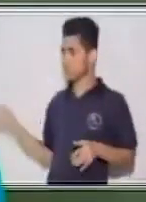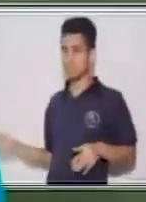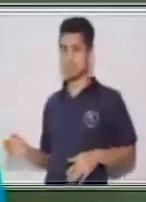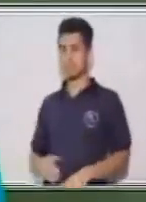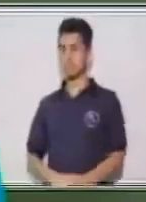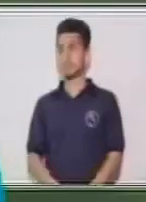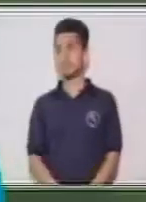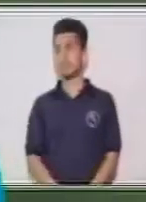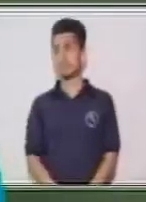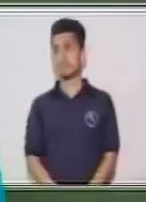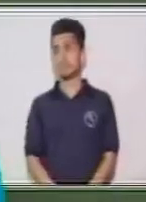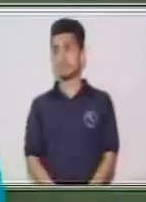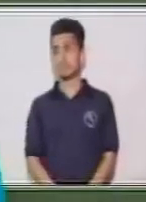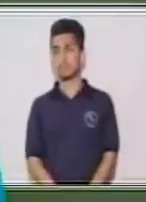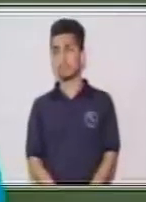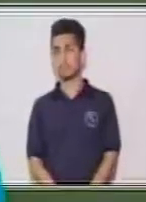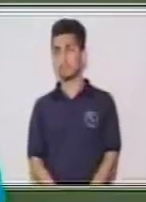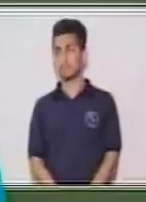Después tenemos...